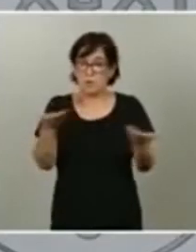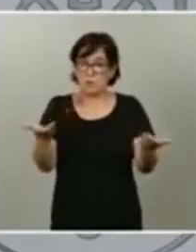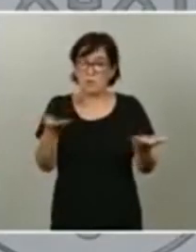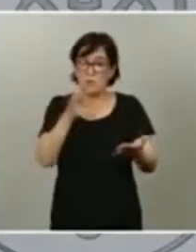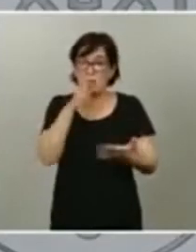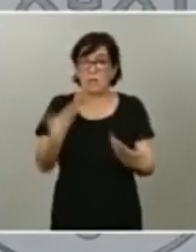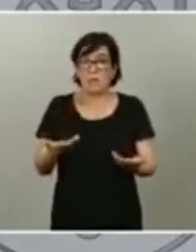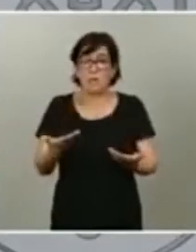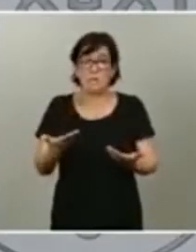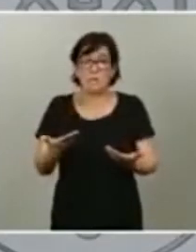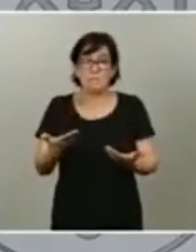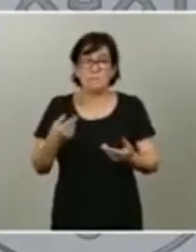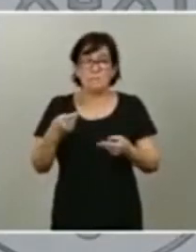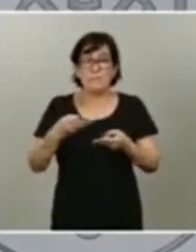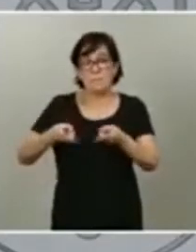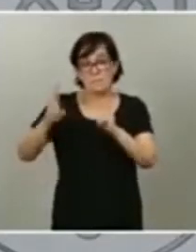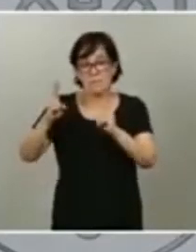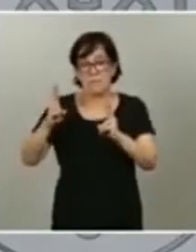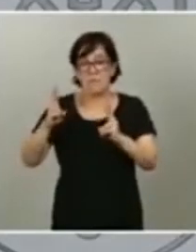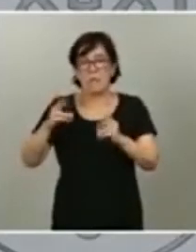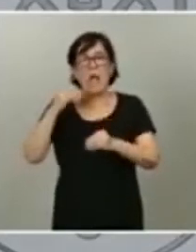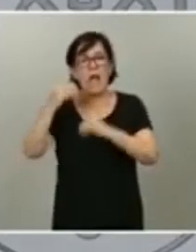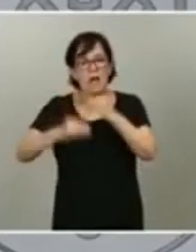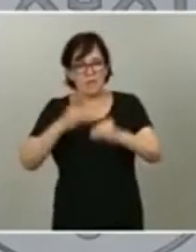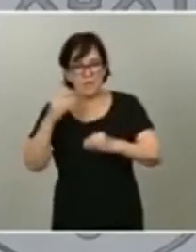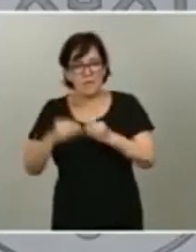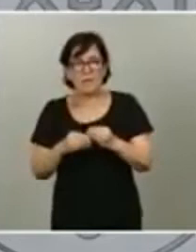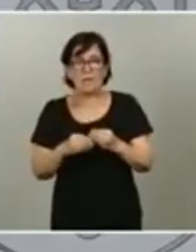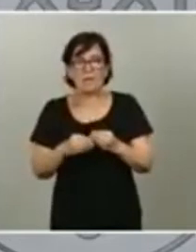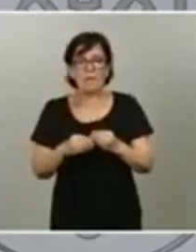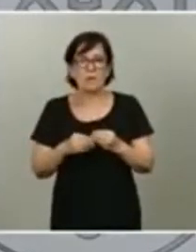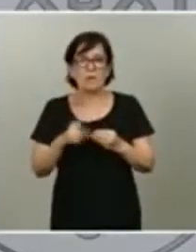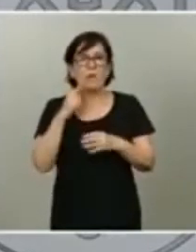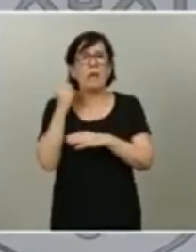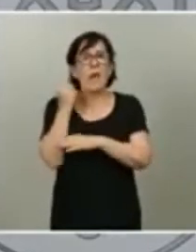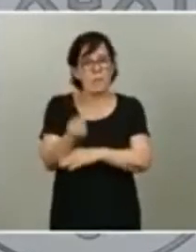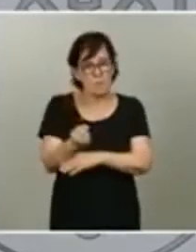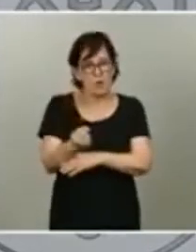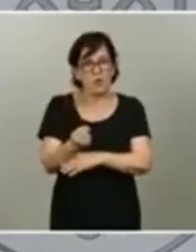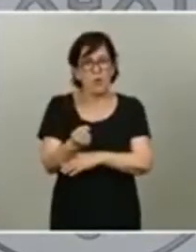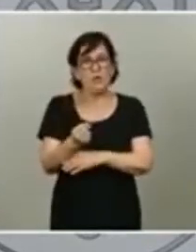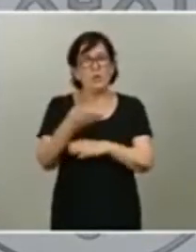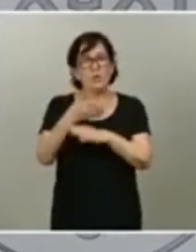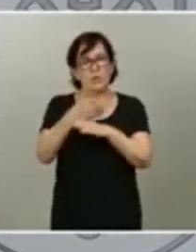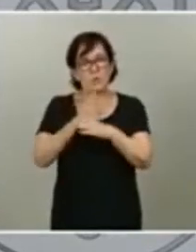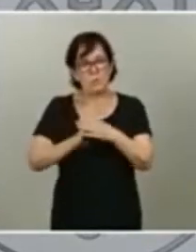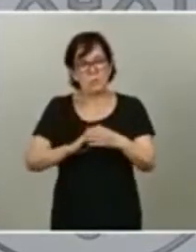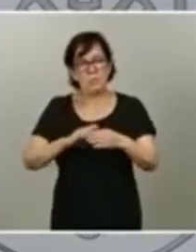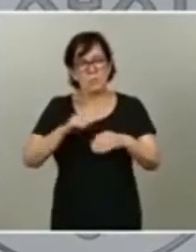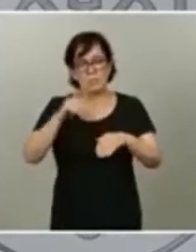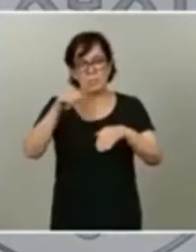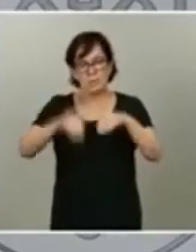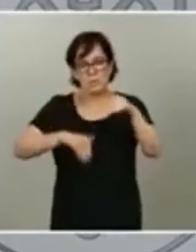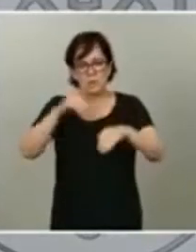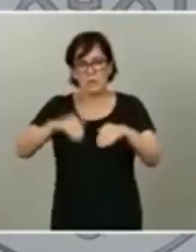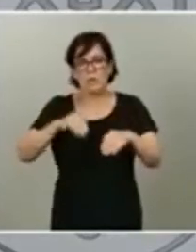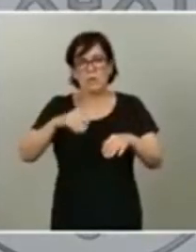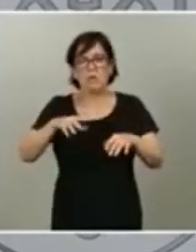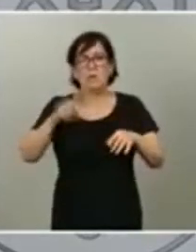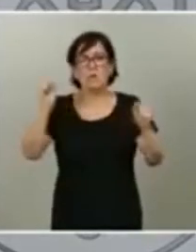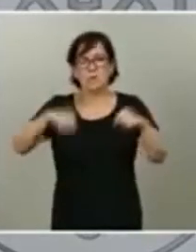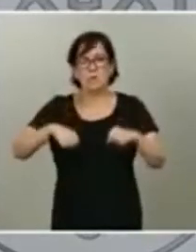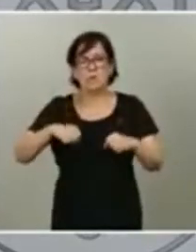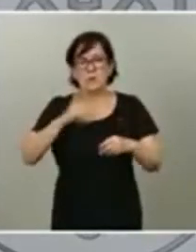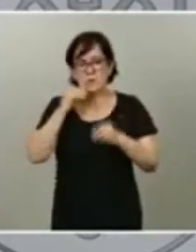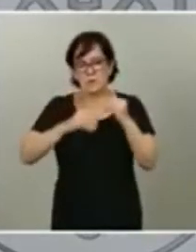les permita refrendar bueno pues su apoyo por parte de aquellos electores que decidieron ubicar su opción